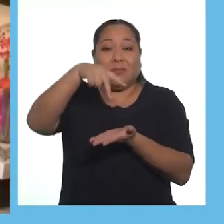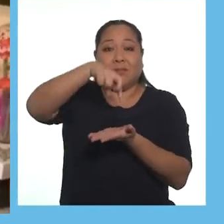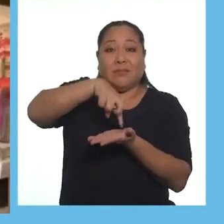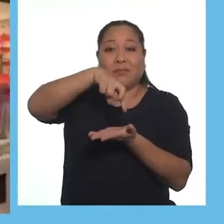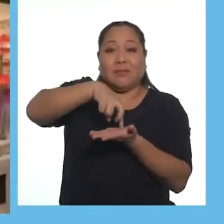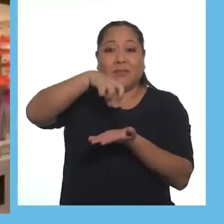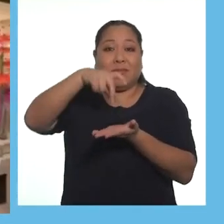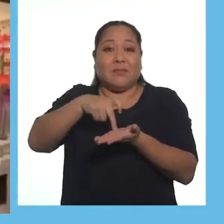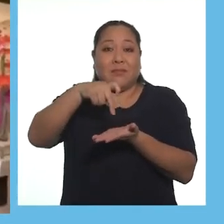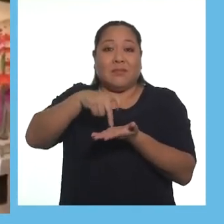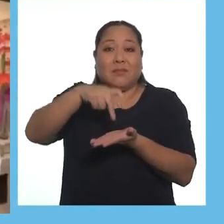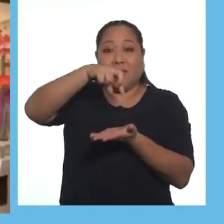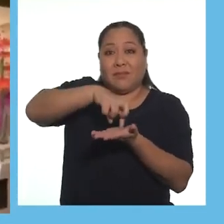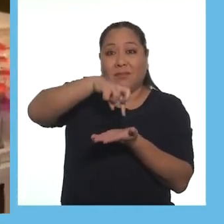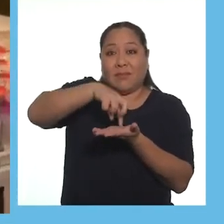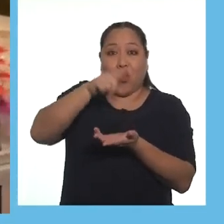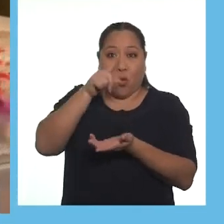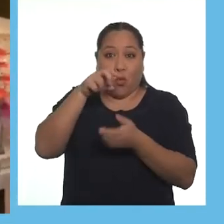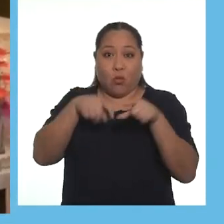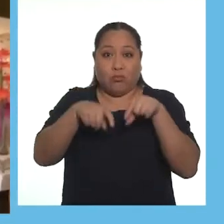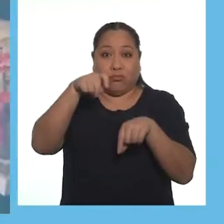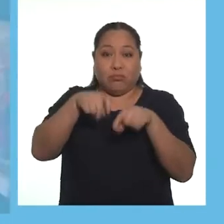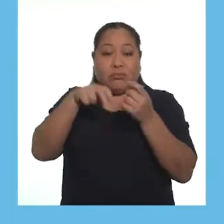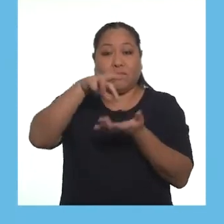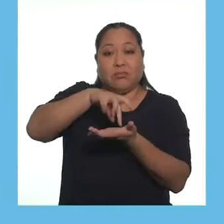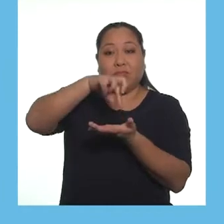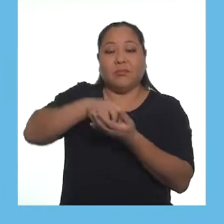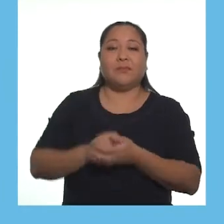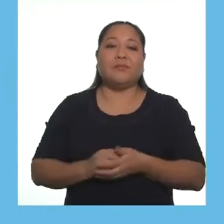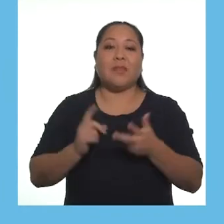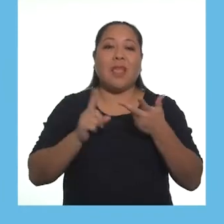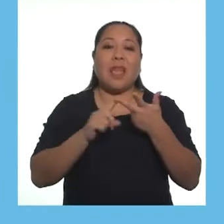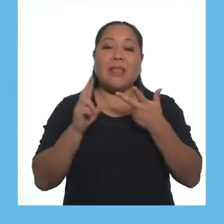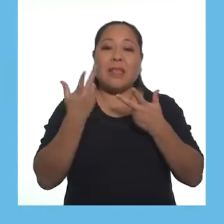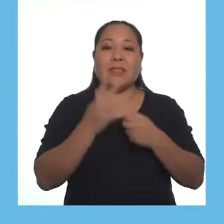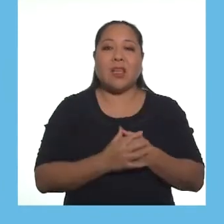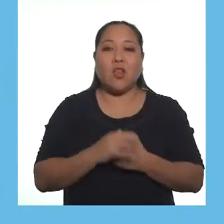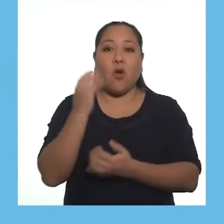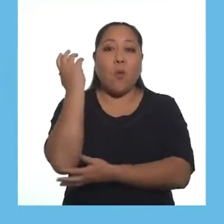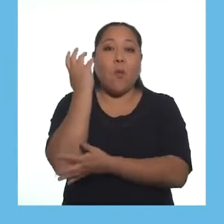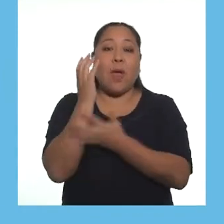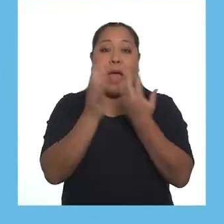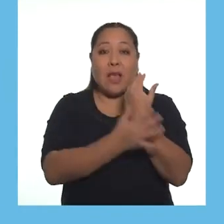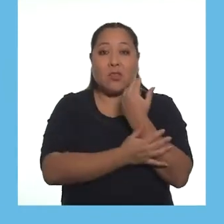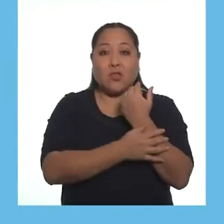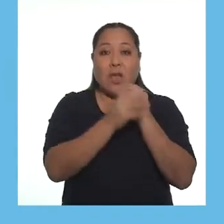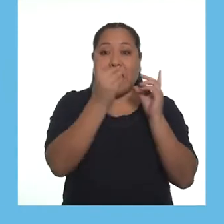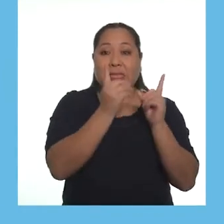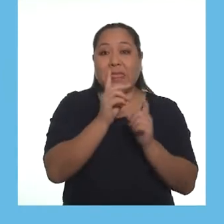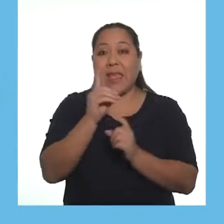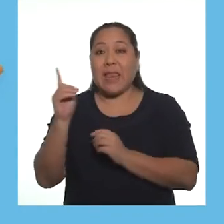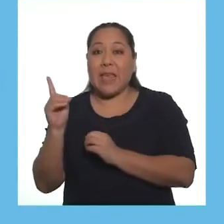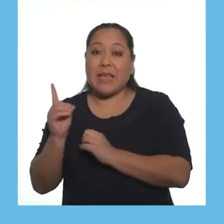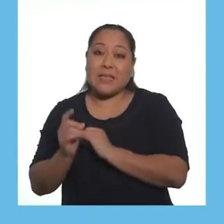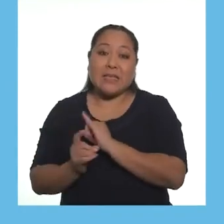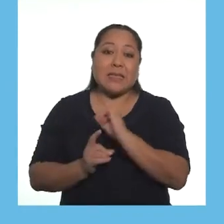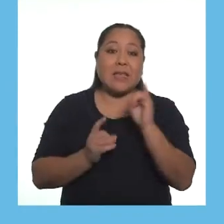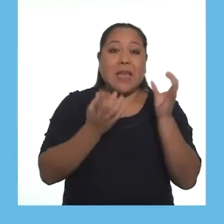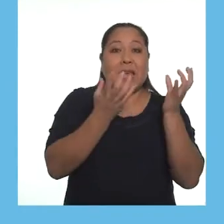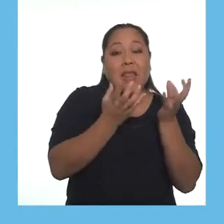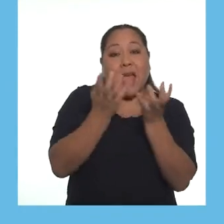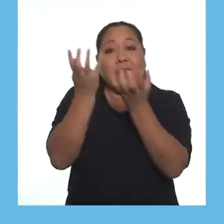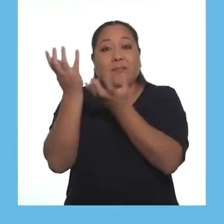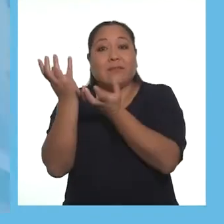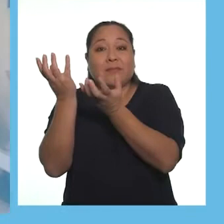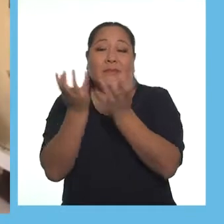alternadamente las rodillas. Paso 3. Muevan los brazos de derecha a